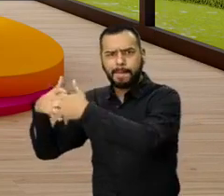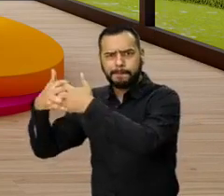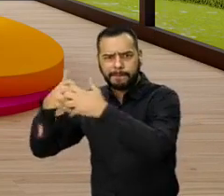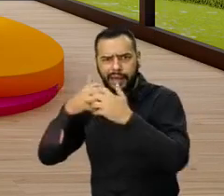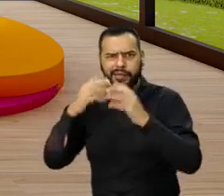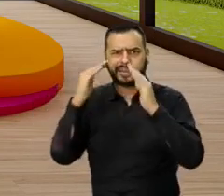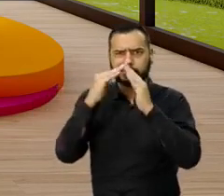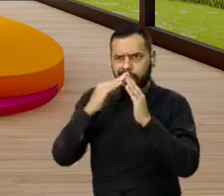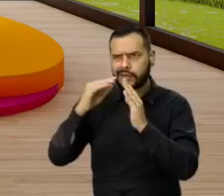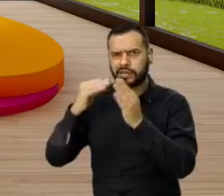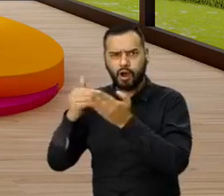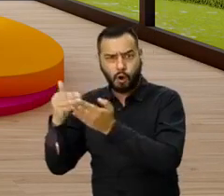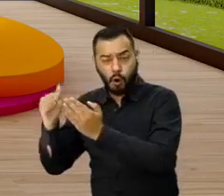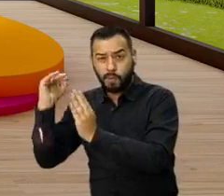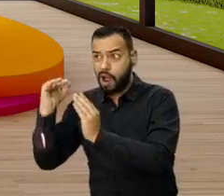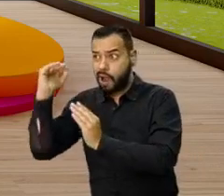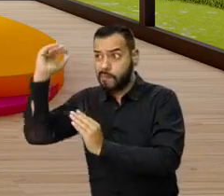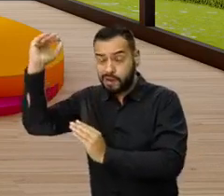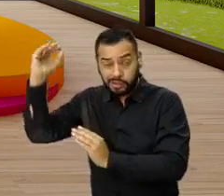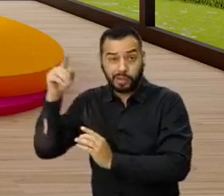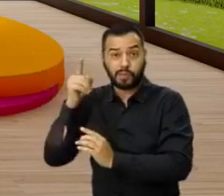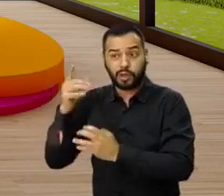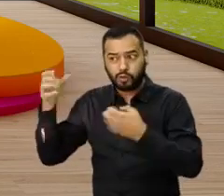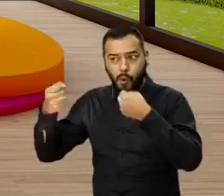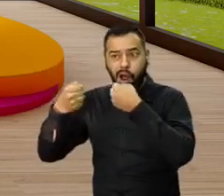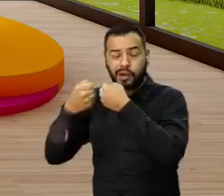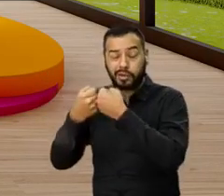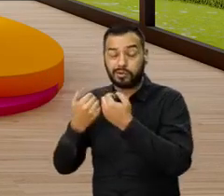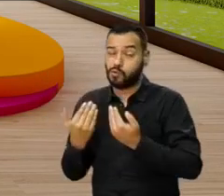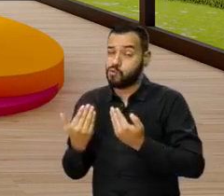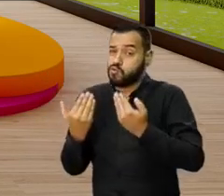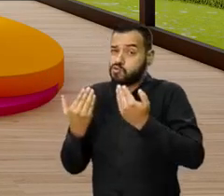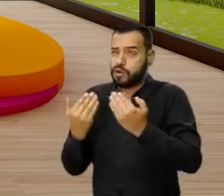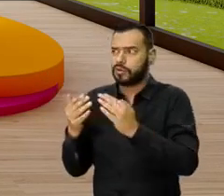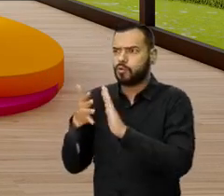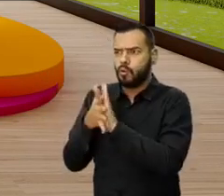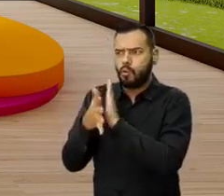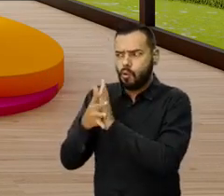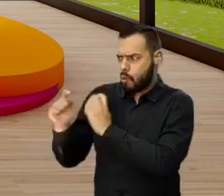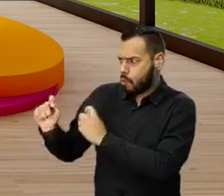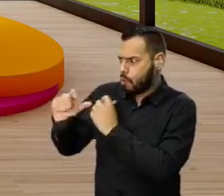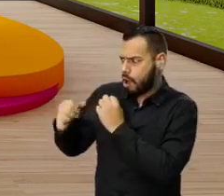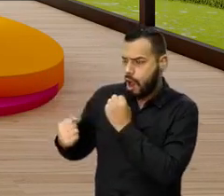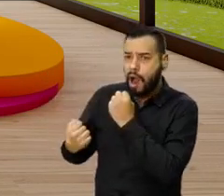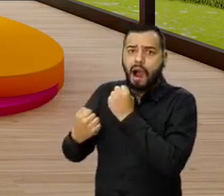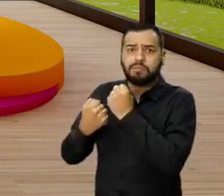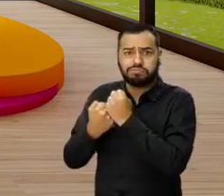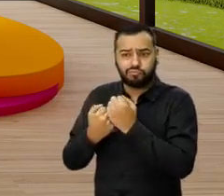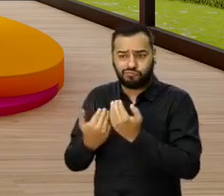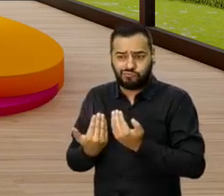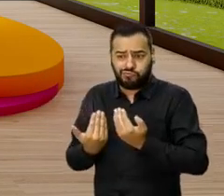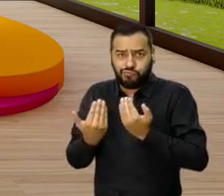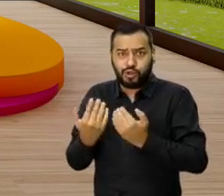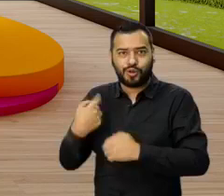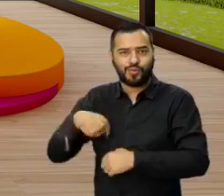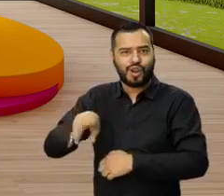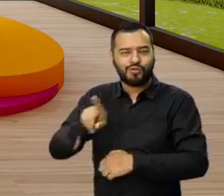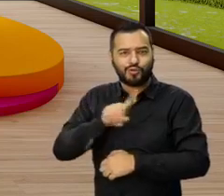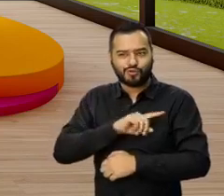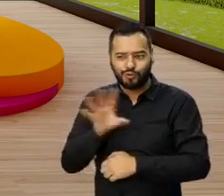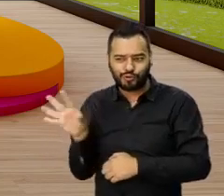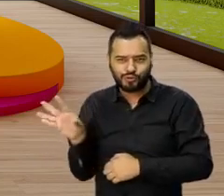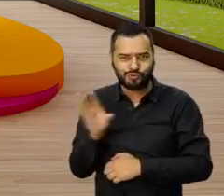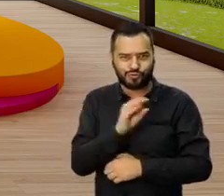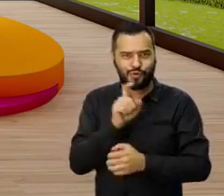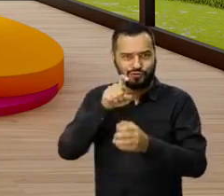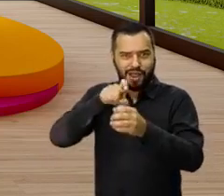verdad que nos parece una alianza muy importante, porque es un beneficio muy, muy grande para todos nuestros afiliados, así que Diana Andrea,